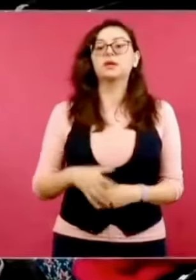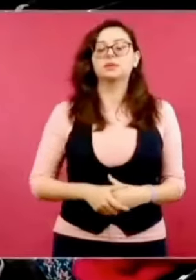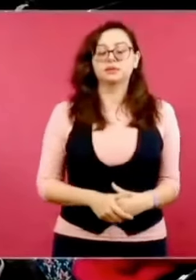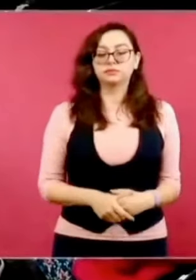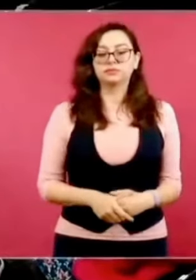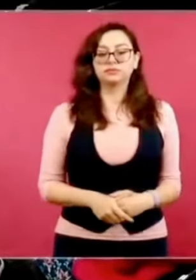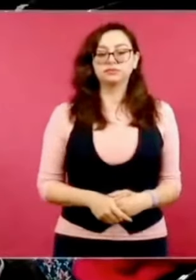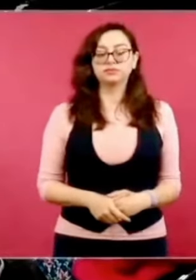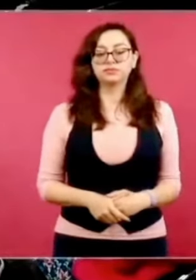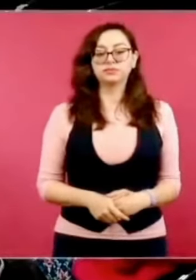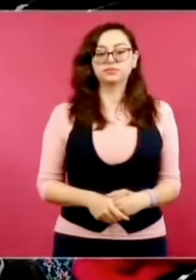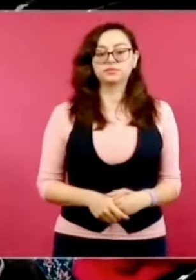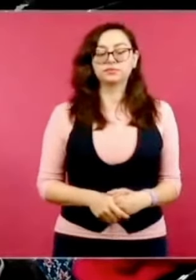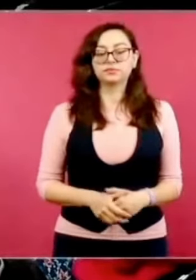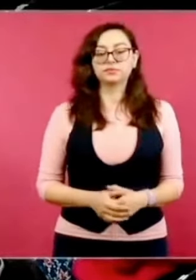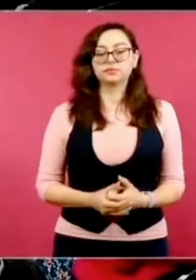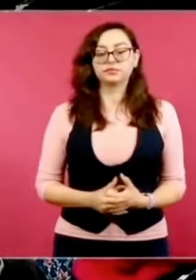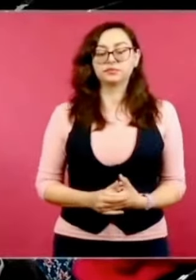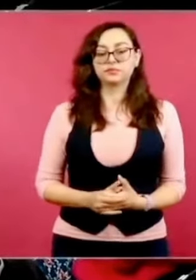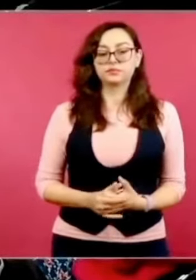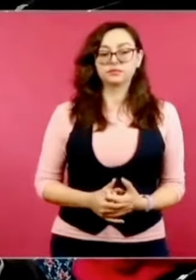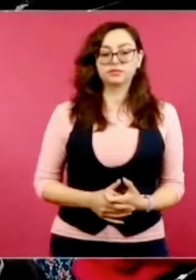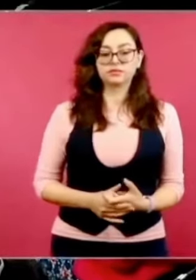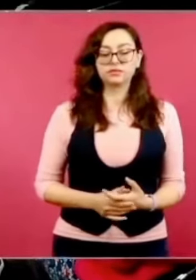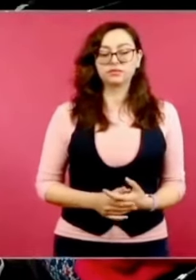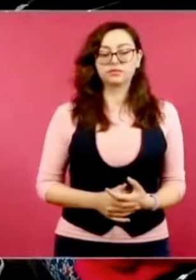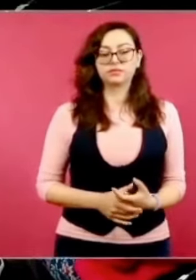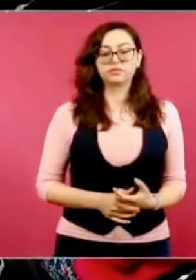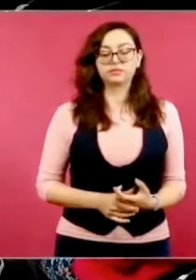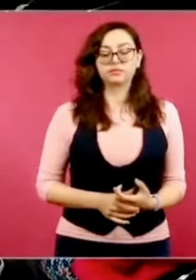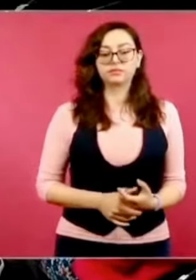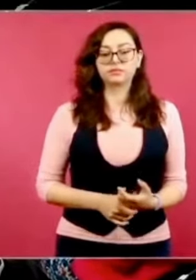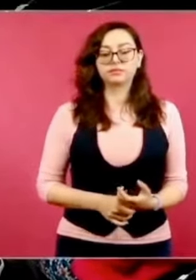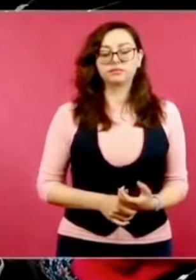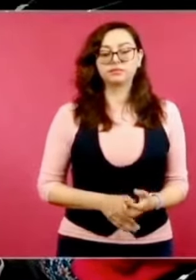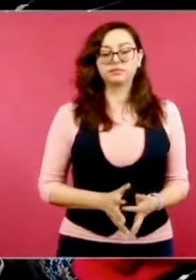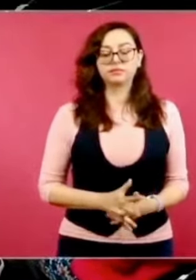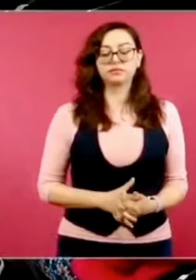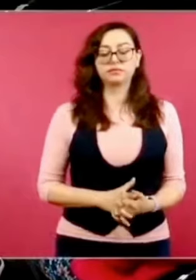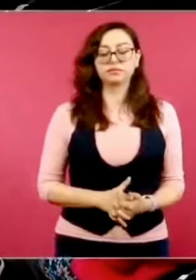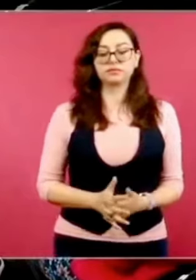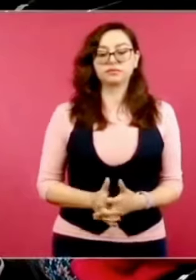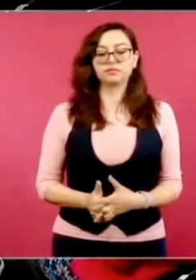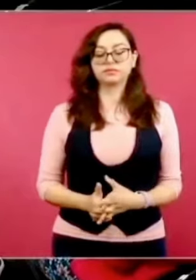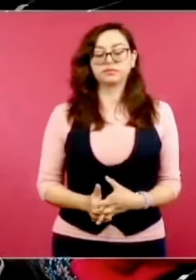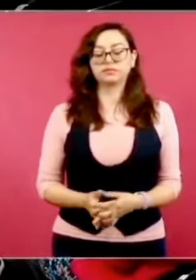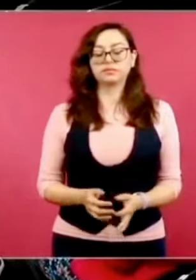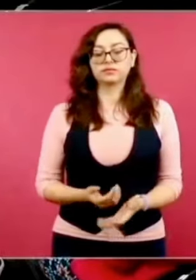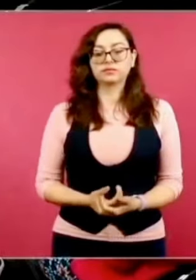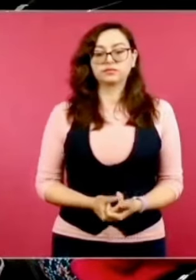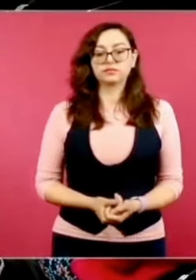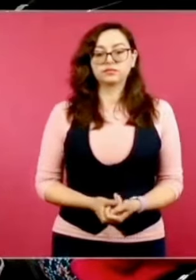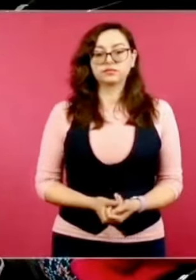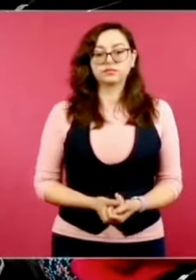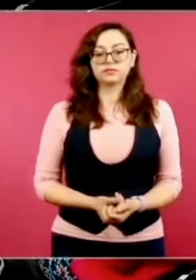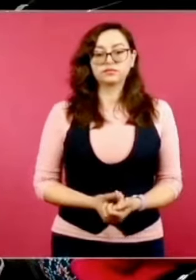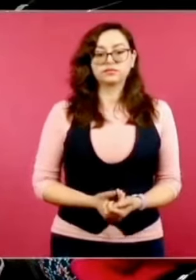¿Quién era el líder